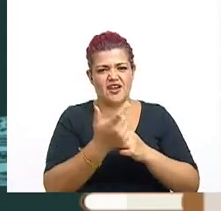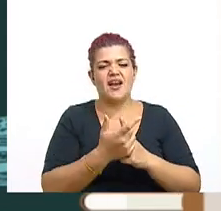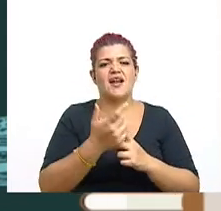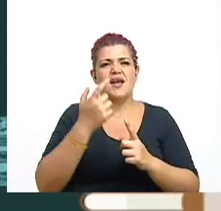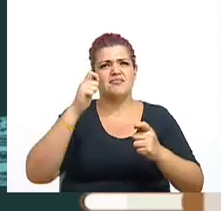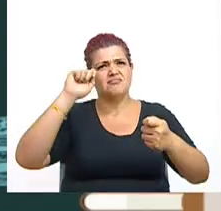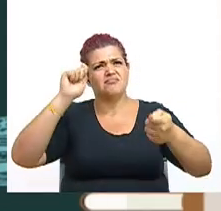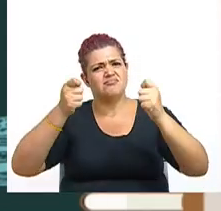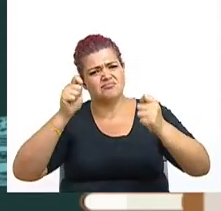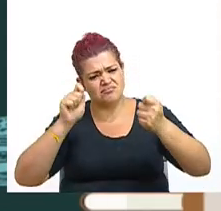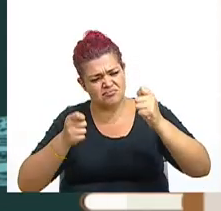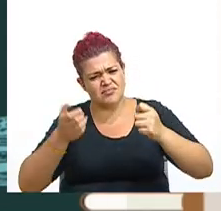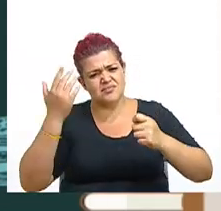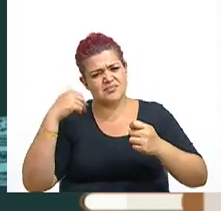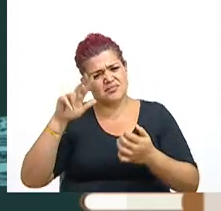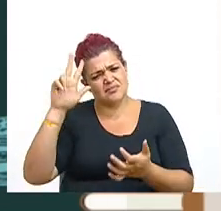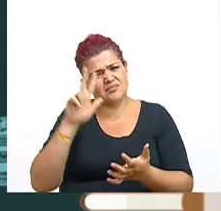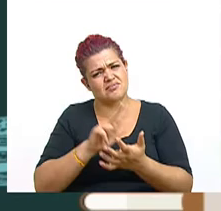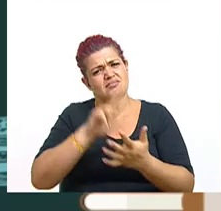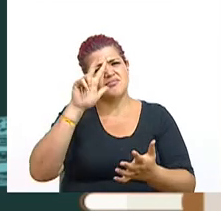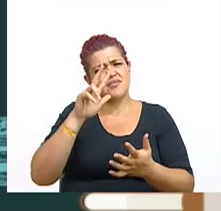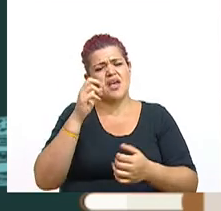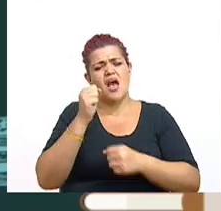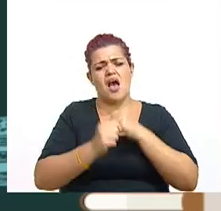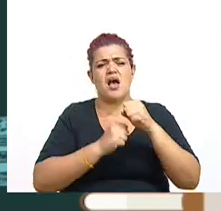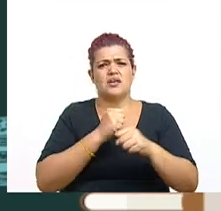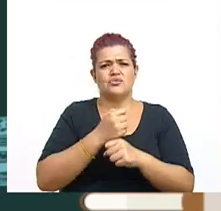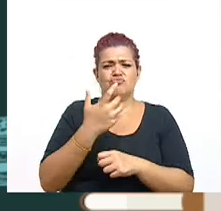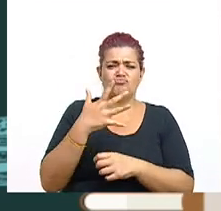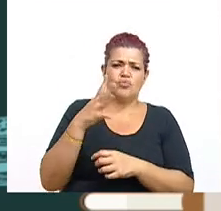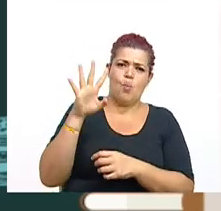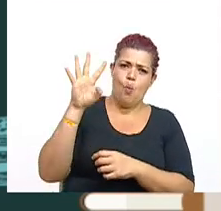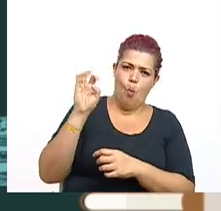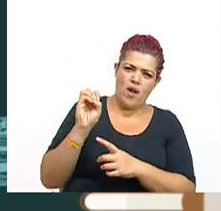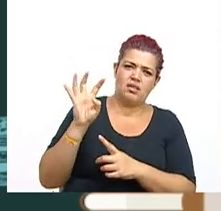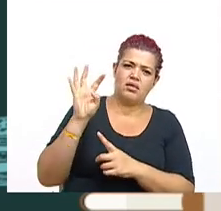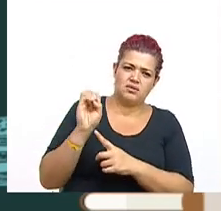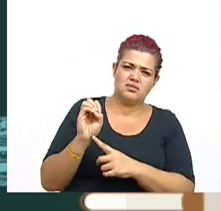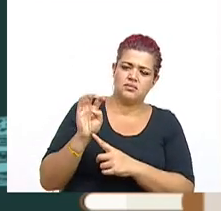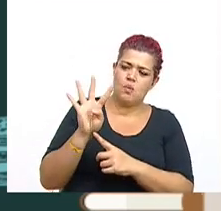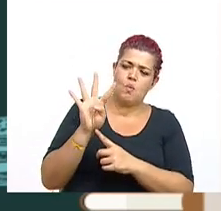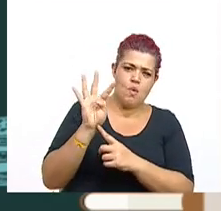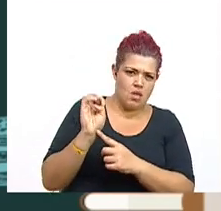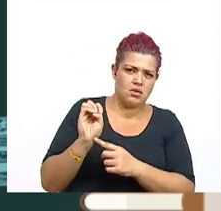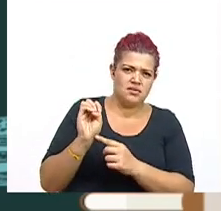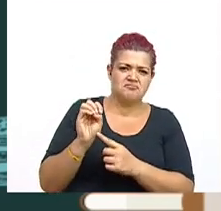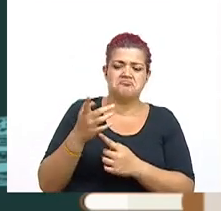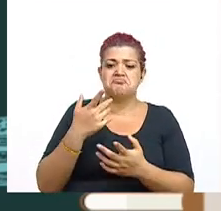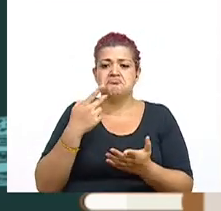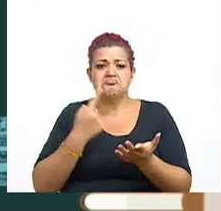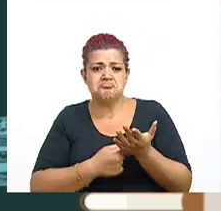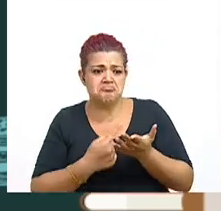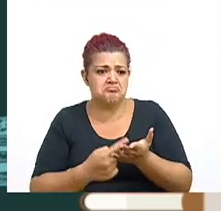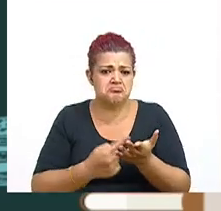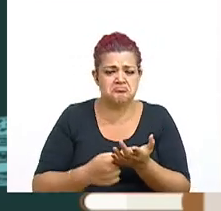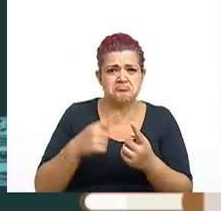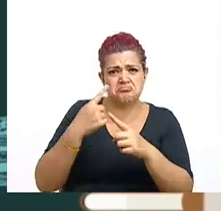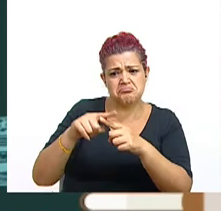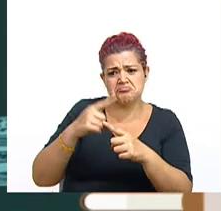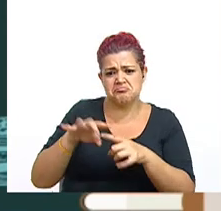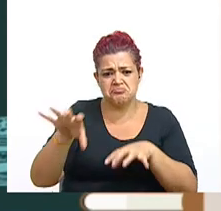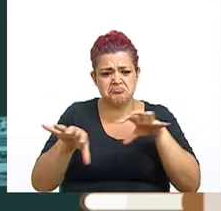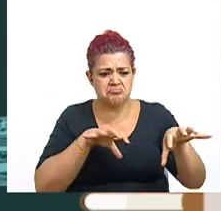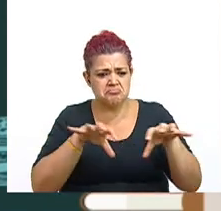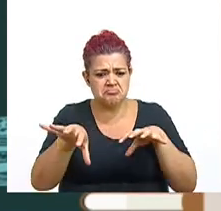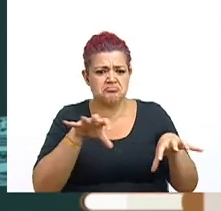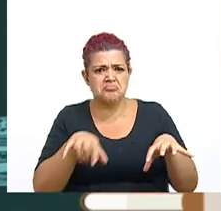reformas sociales que se aprobaron en los años 40, después de un proceso de diálogo y de acuerdo entre diversos sectores de la sociedad